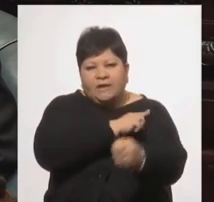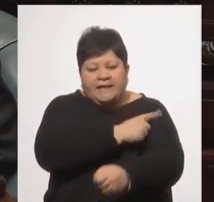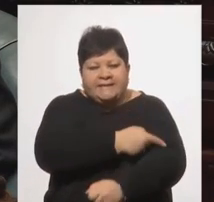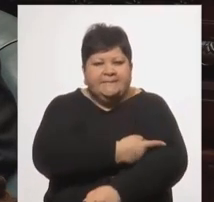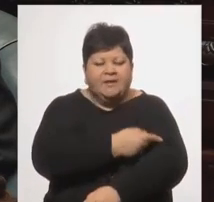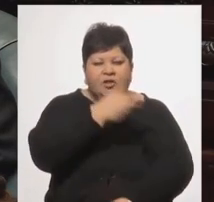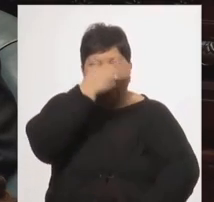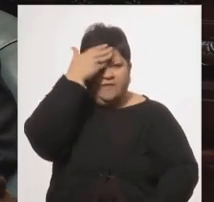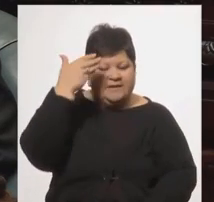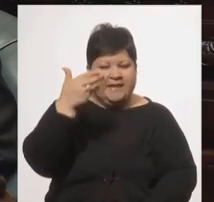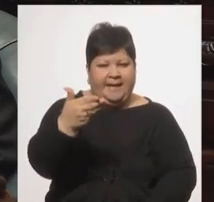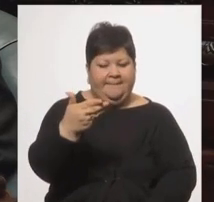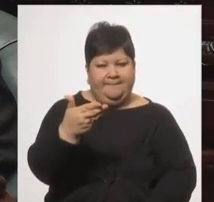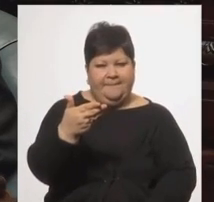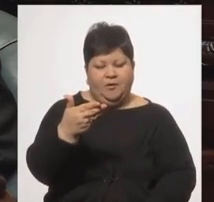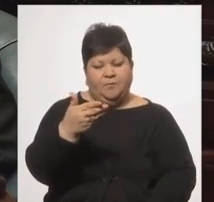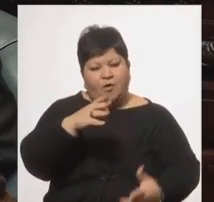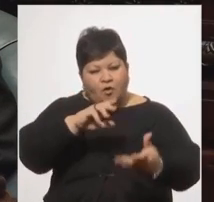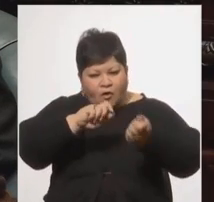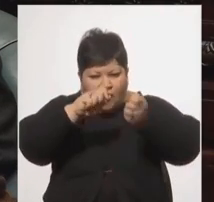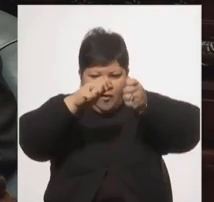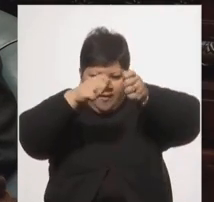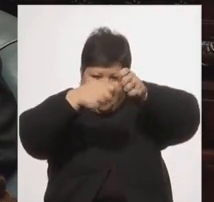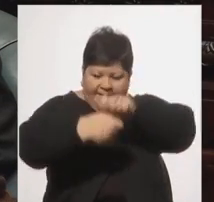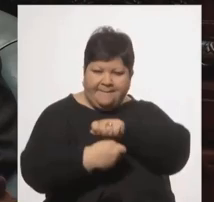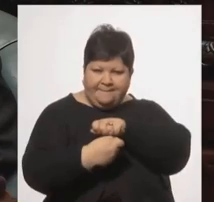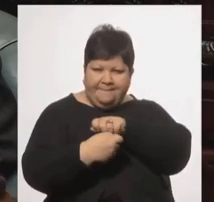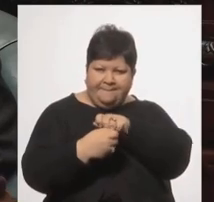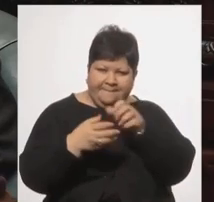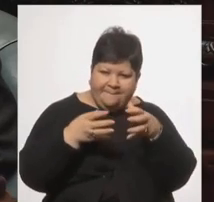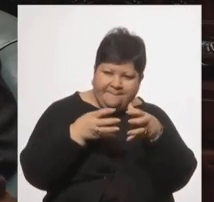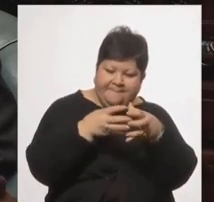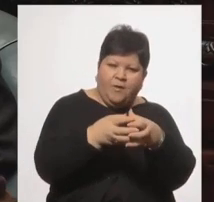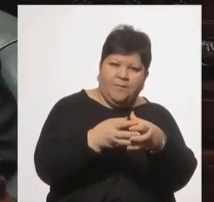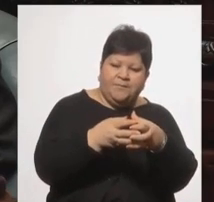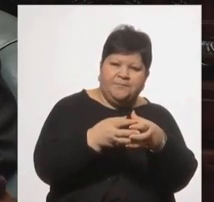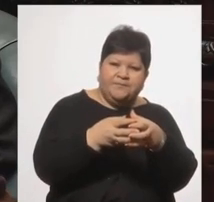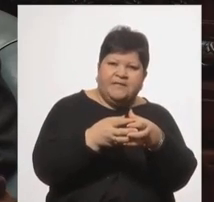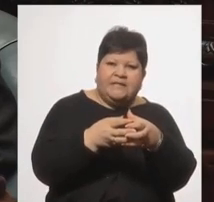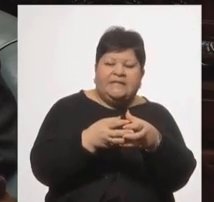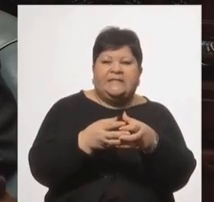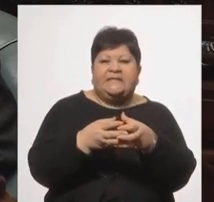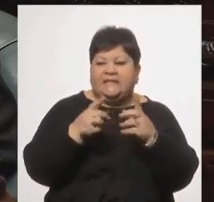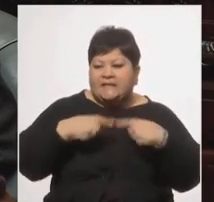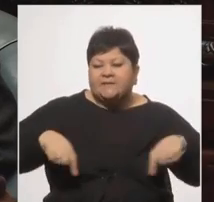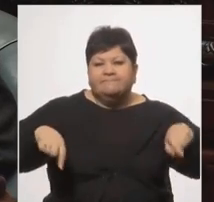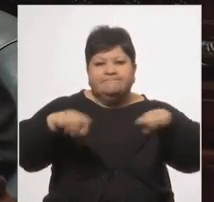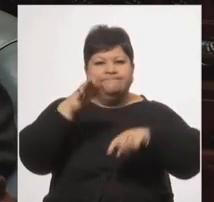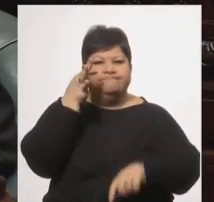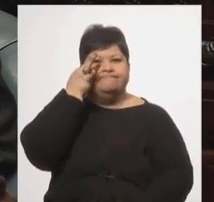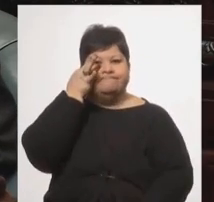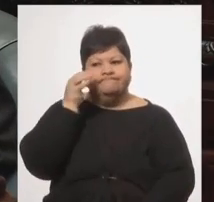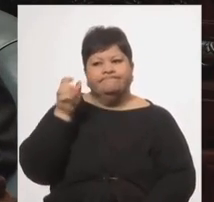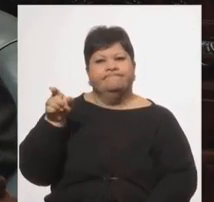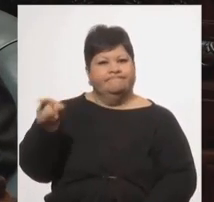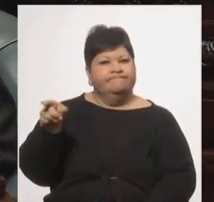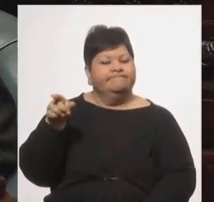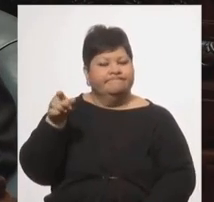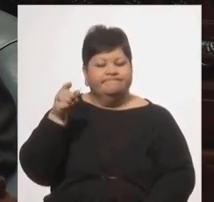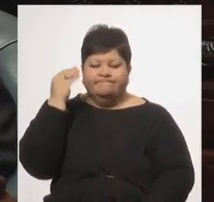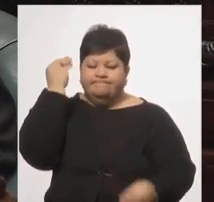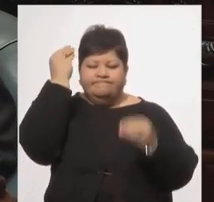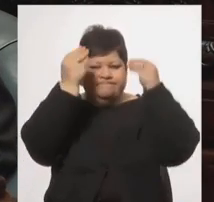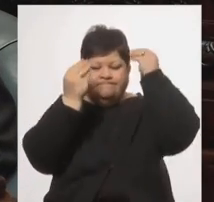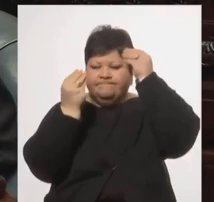como herramienta de cambio y en definitiva en el que nos consta es su desvelo una vida